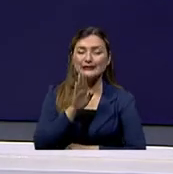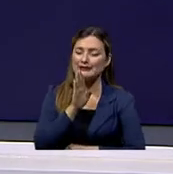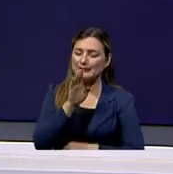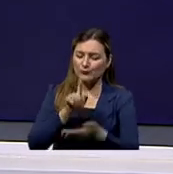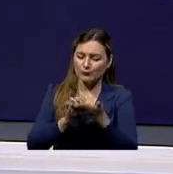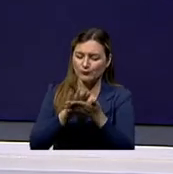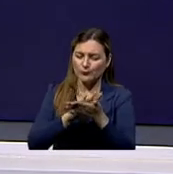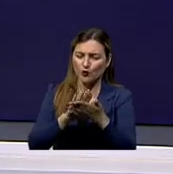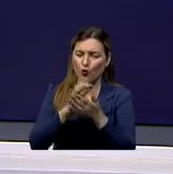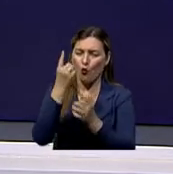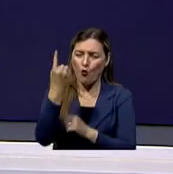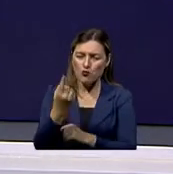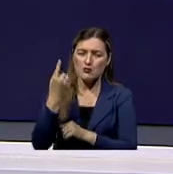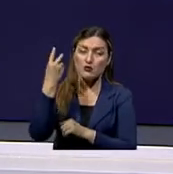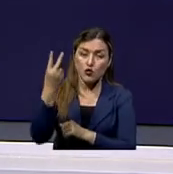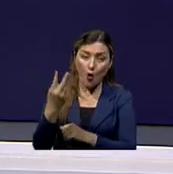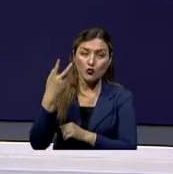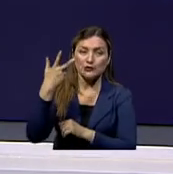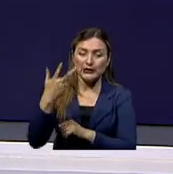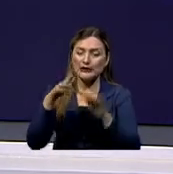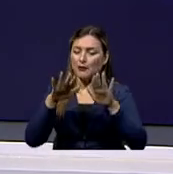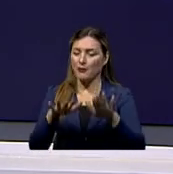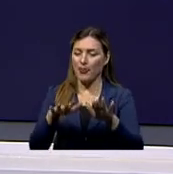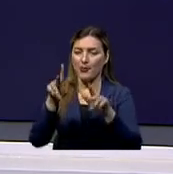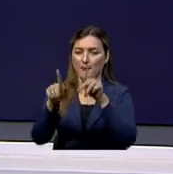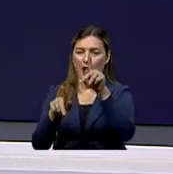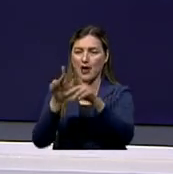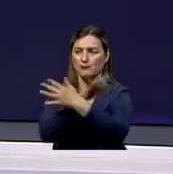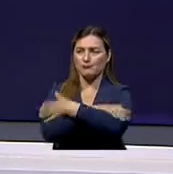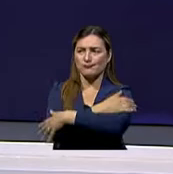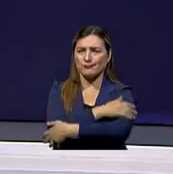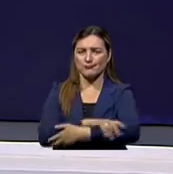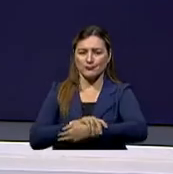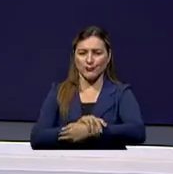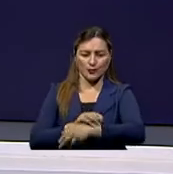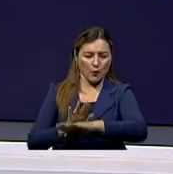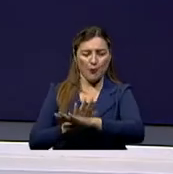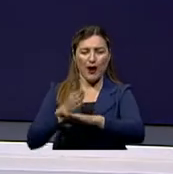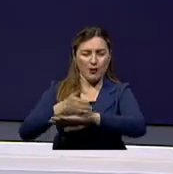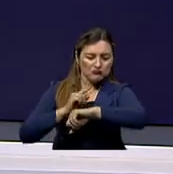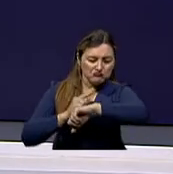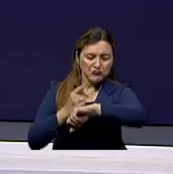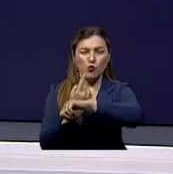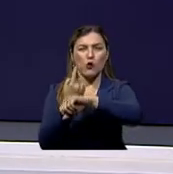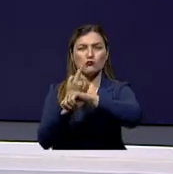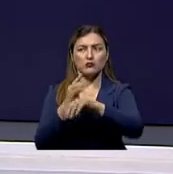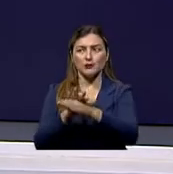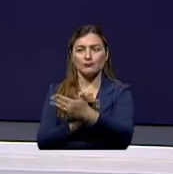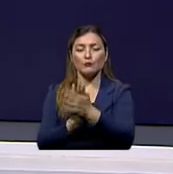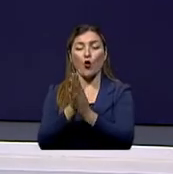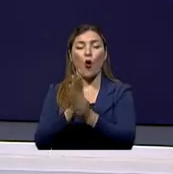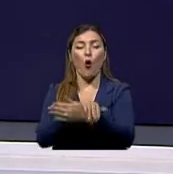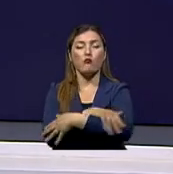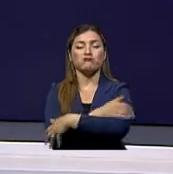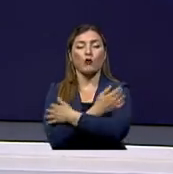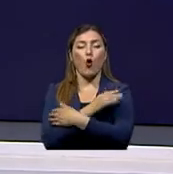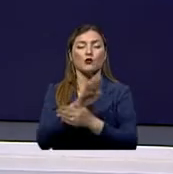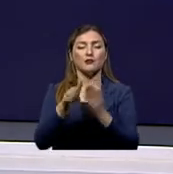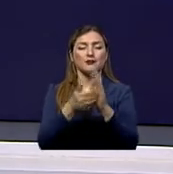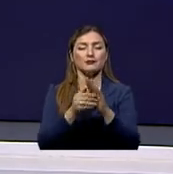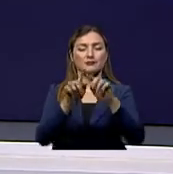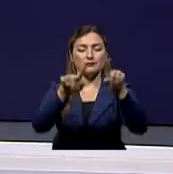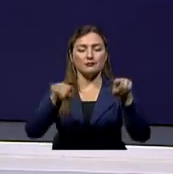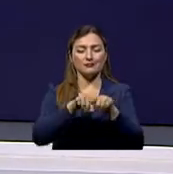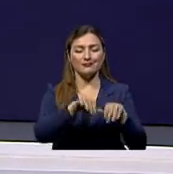repetirse el proceso, tiene que estar usted pendiente de cuál es el grado de protección de ese protector solar. Si es que usted se mete a la piscina, pues